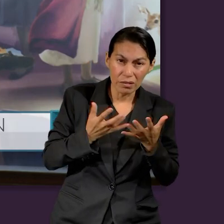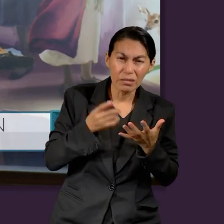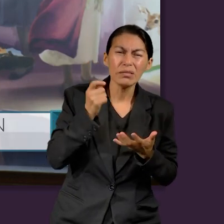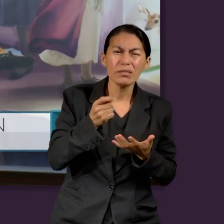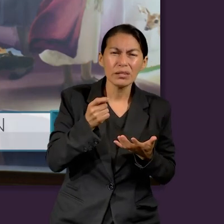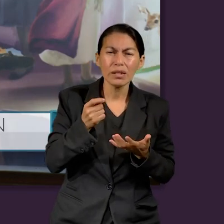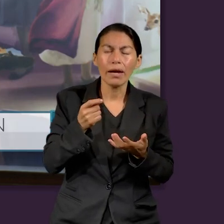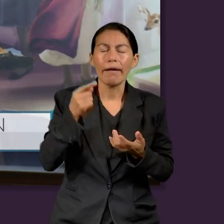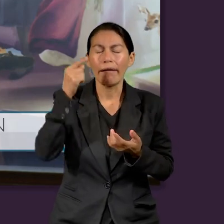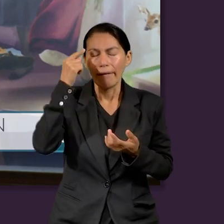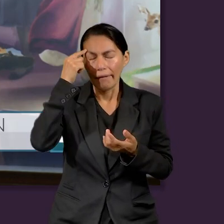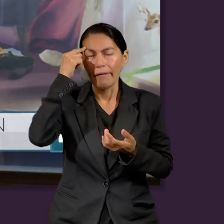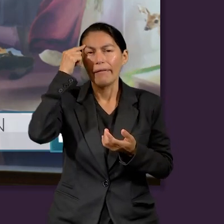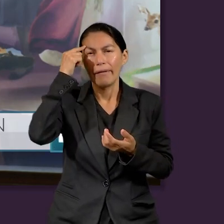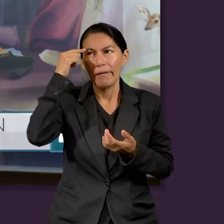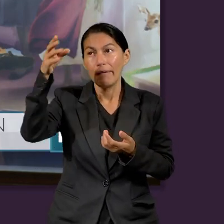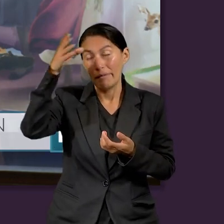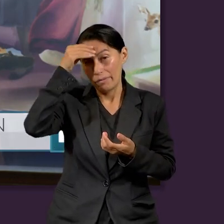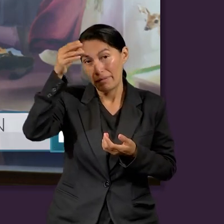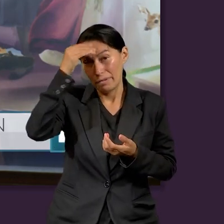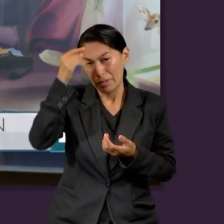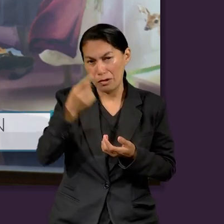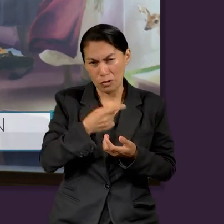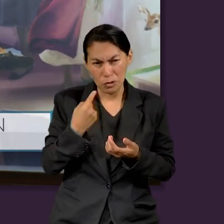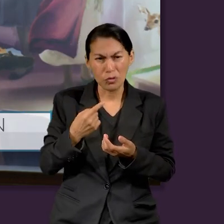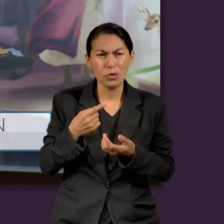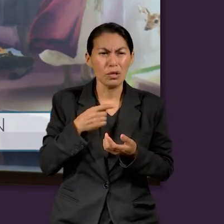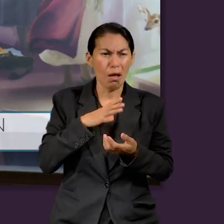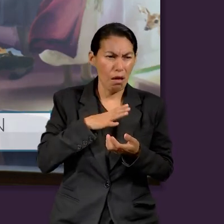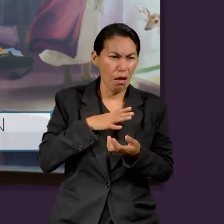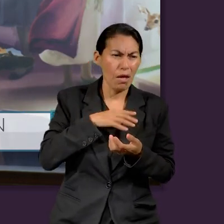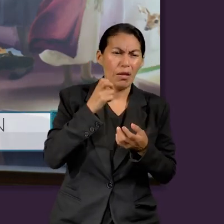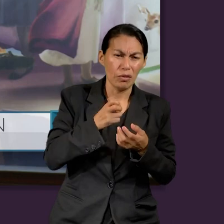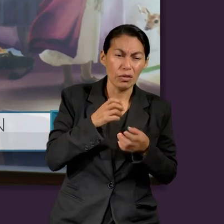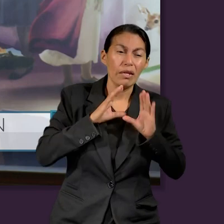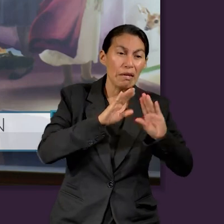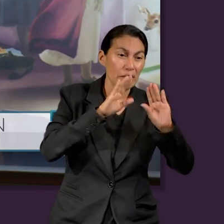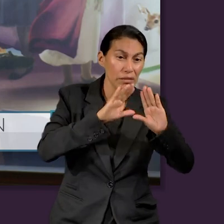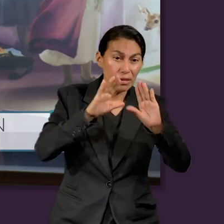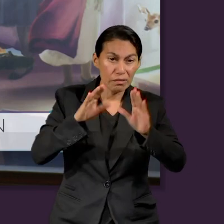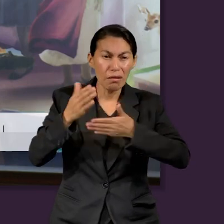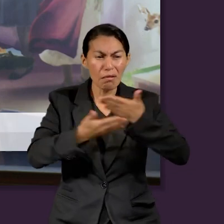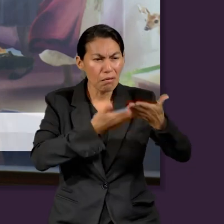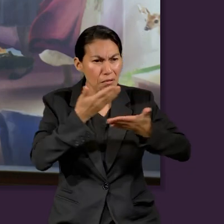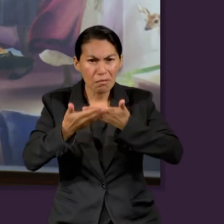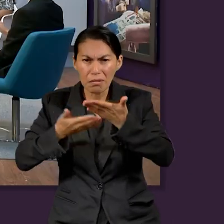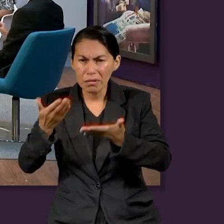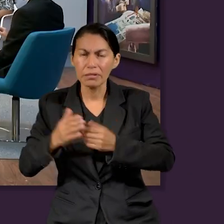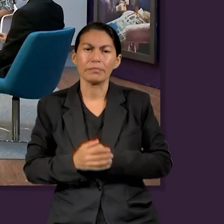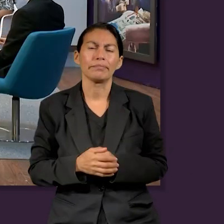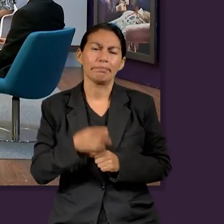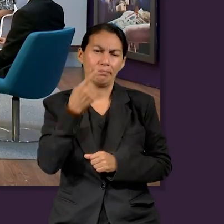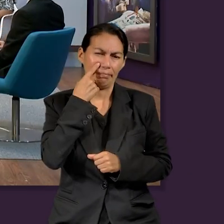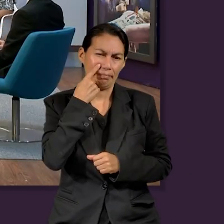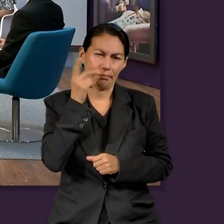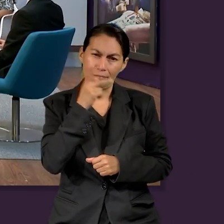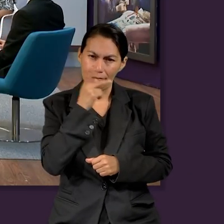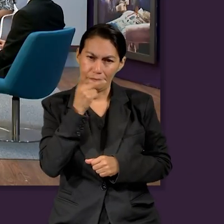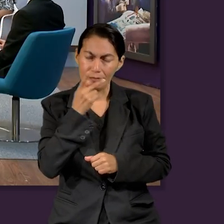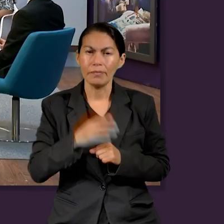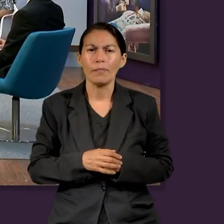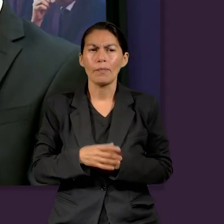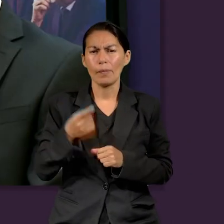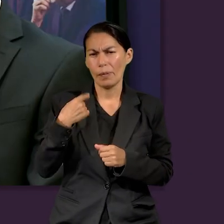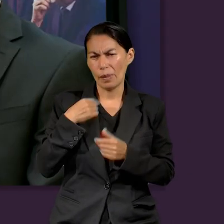solamente quedarnos con eso, sino también donde estemos, poder compartir esa eternidad con otros. Así es. Y, pastor, mire, fíjese que